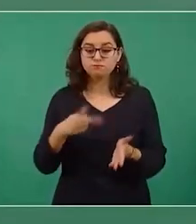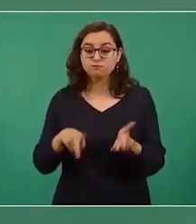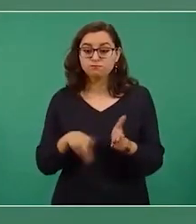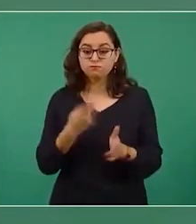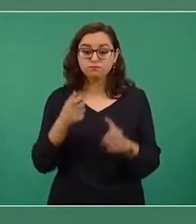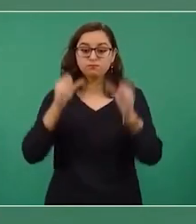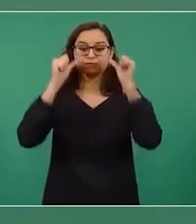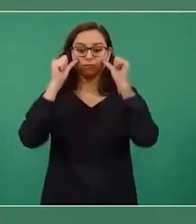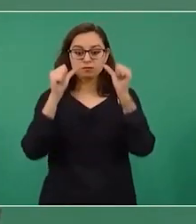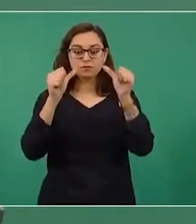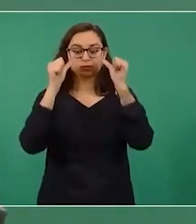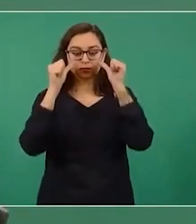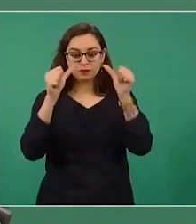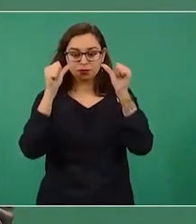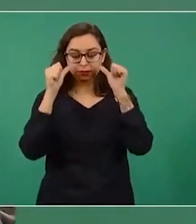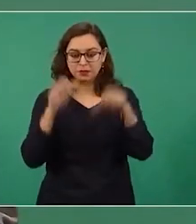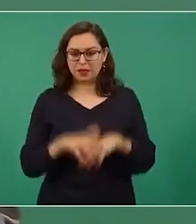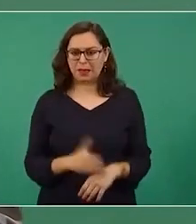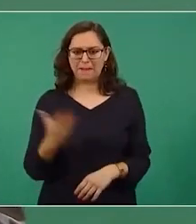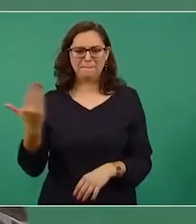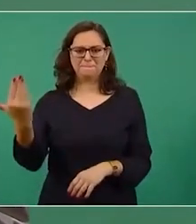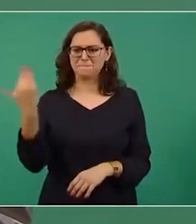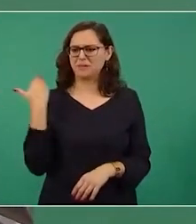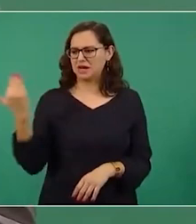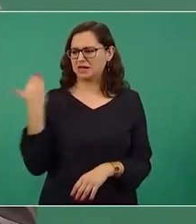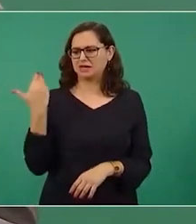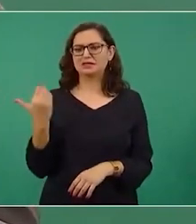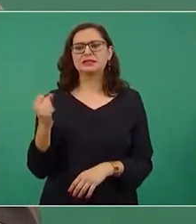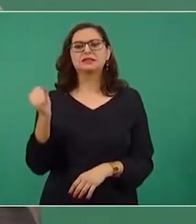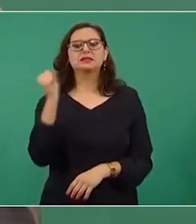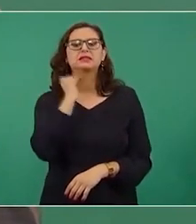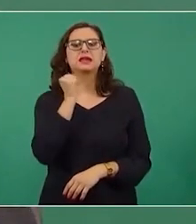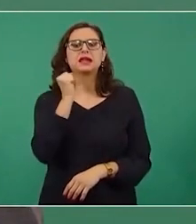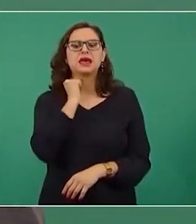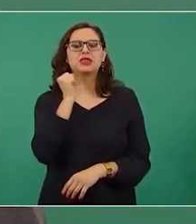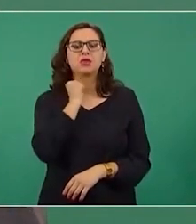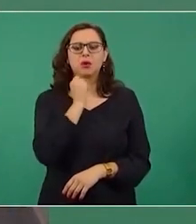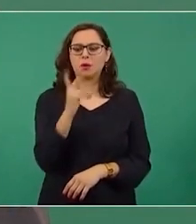Ahora un senador del PAN,